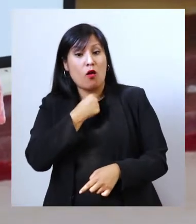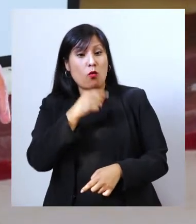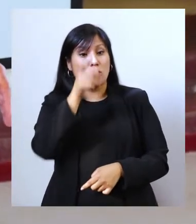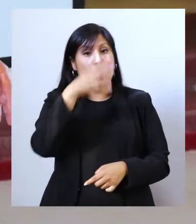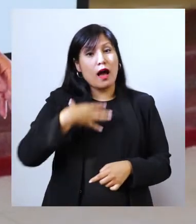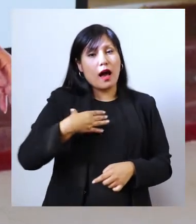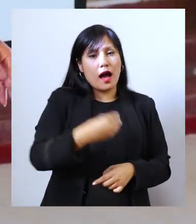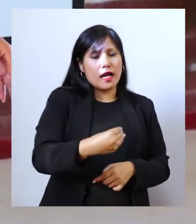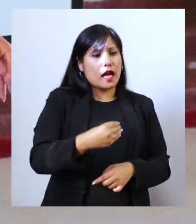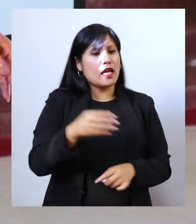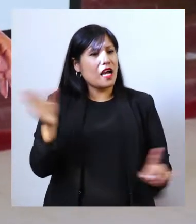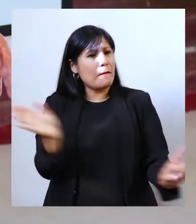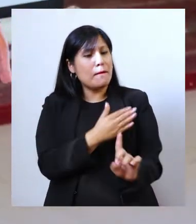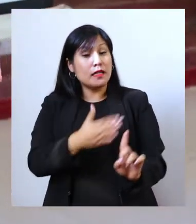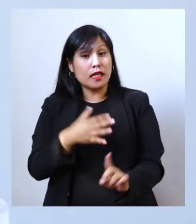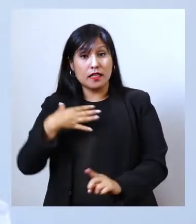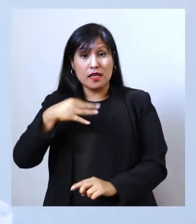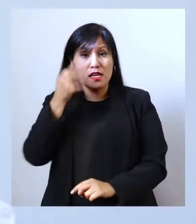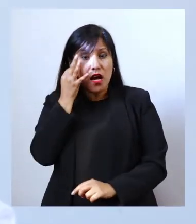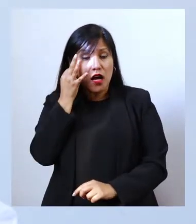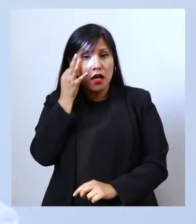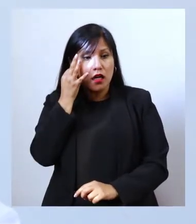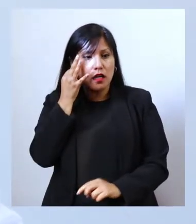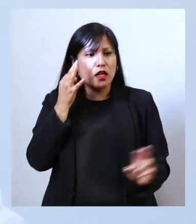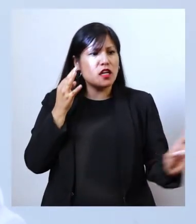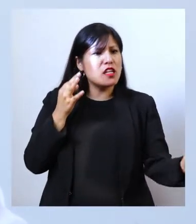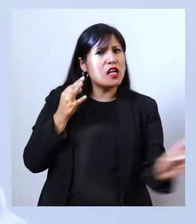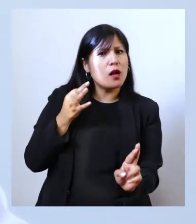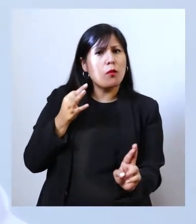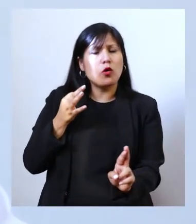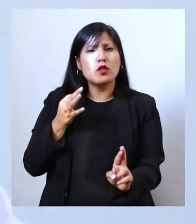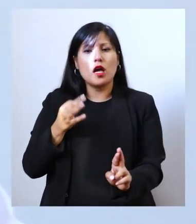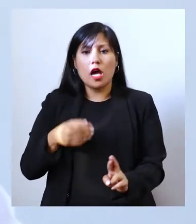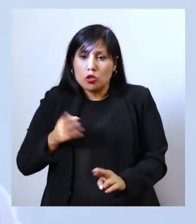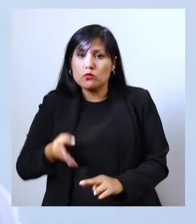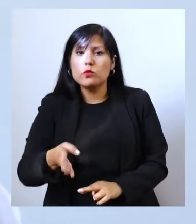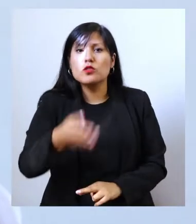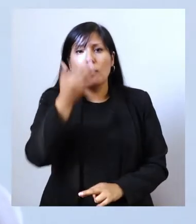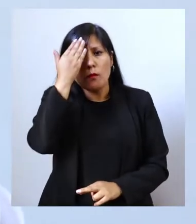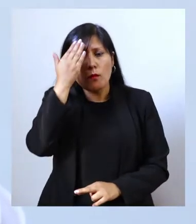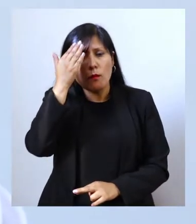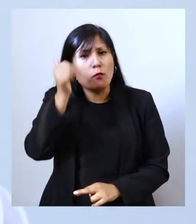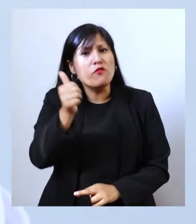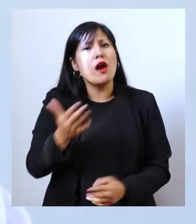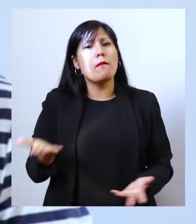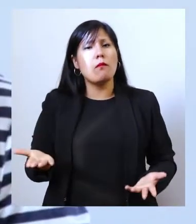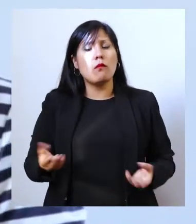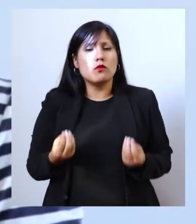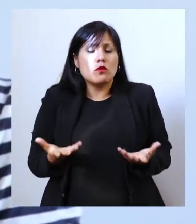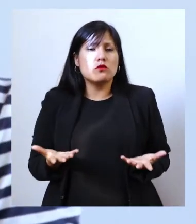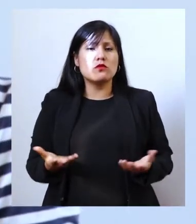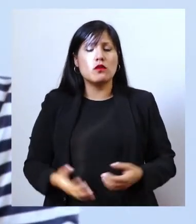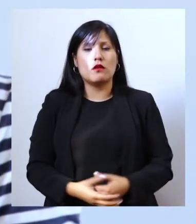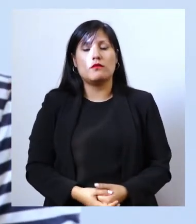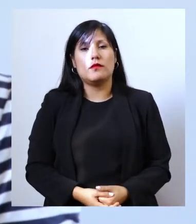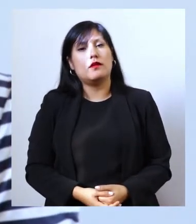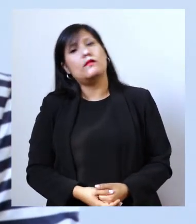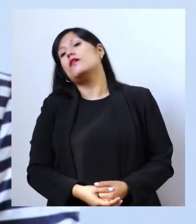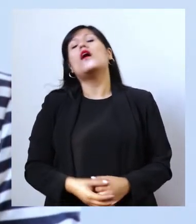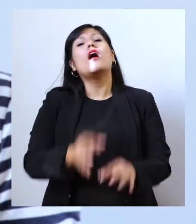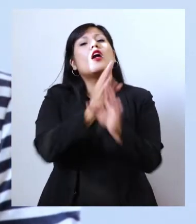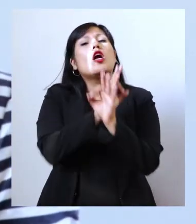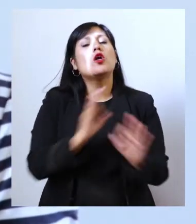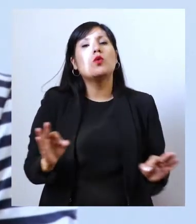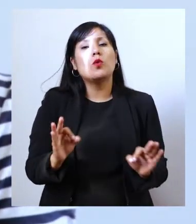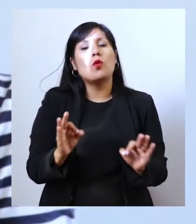que maltrate a su hija? Y él le respondió, que se porte bien entonces, pues. Bueno, que